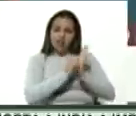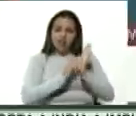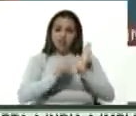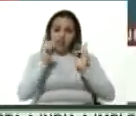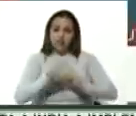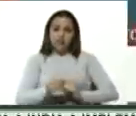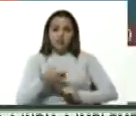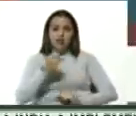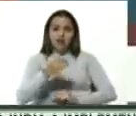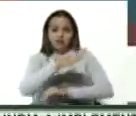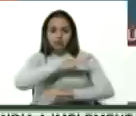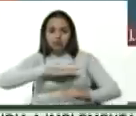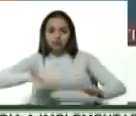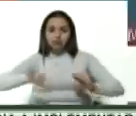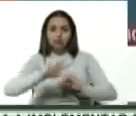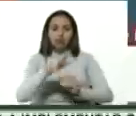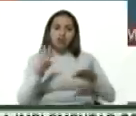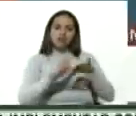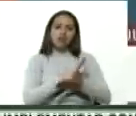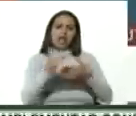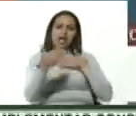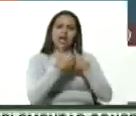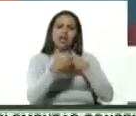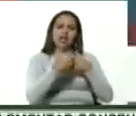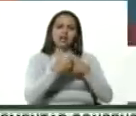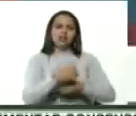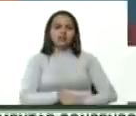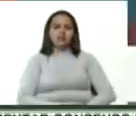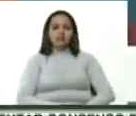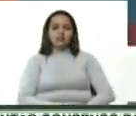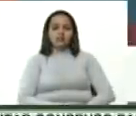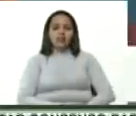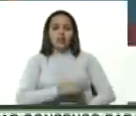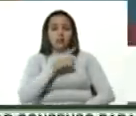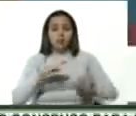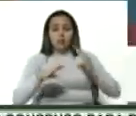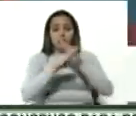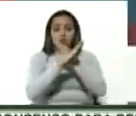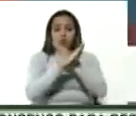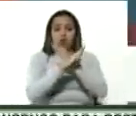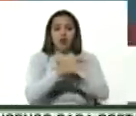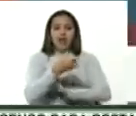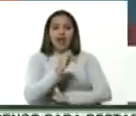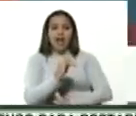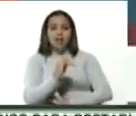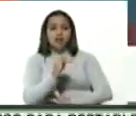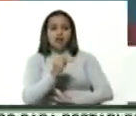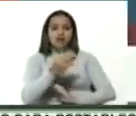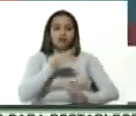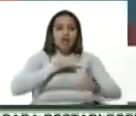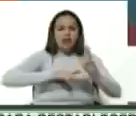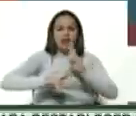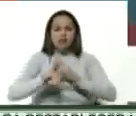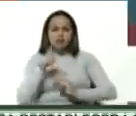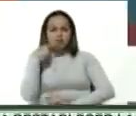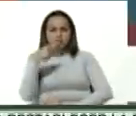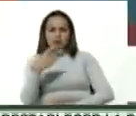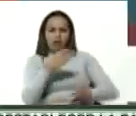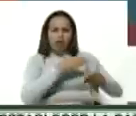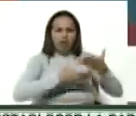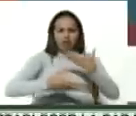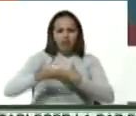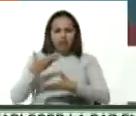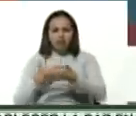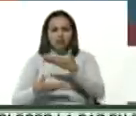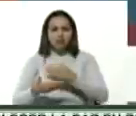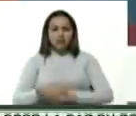contexto que lleva a la agresión. Las medidas coercitivas son parte de un entramado complejo que no solo se